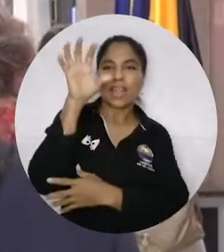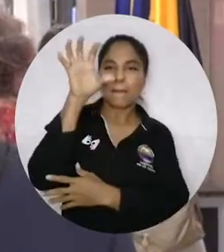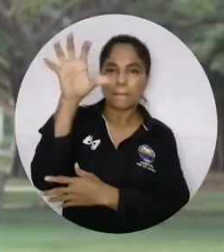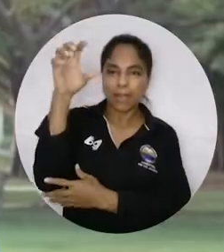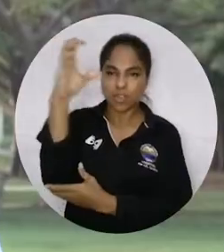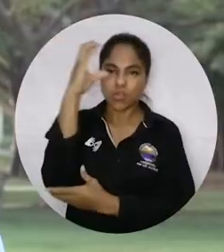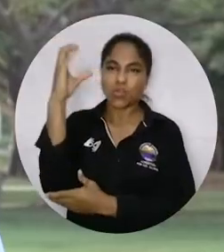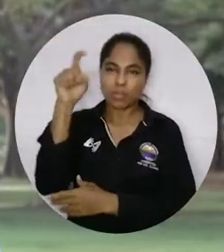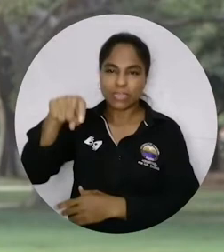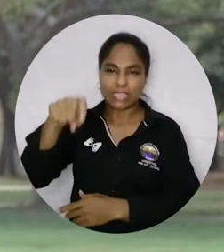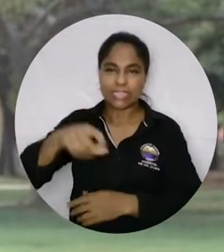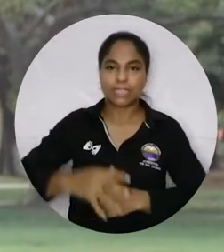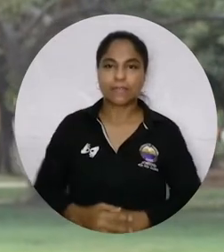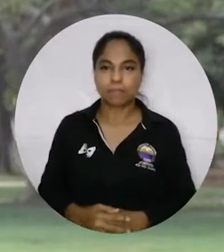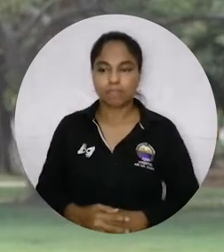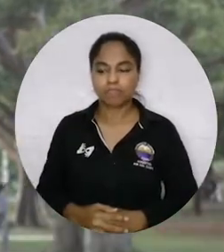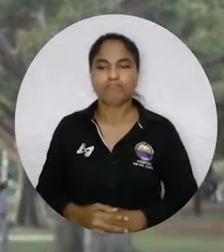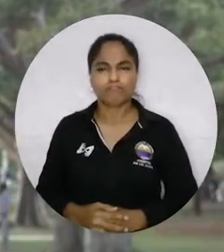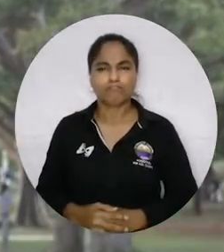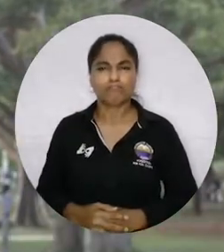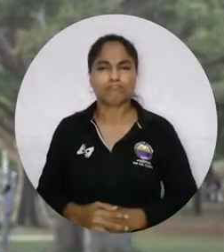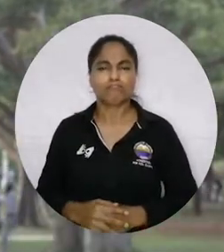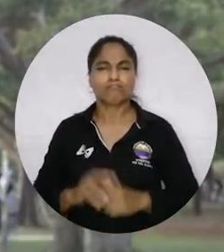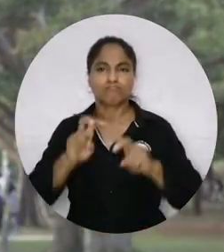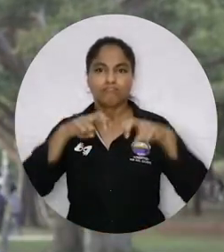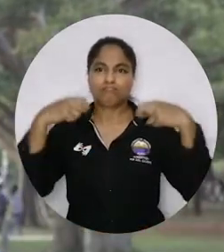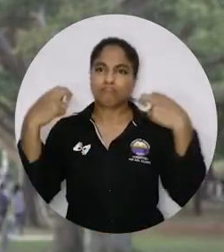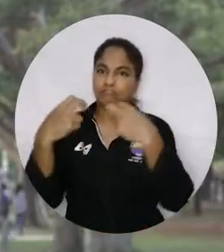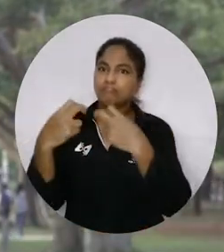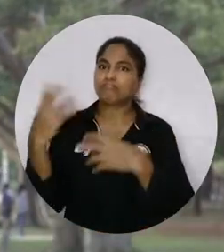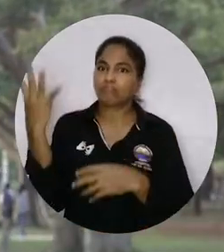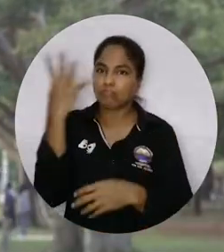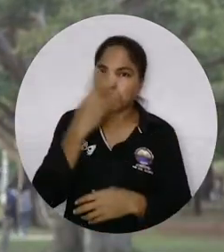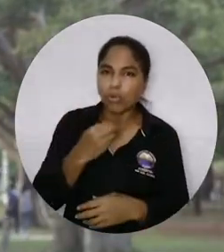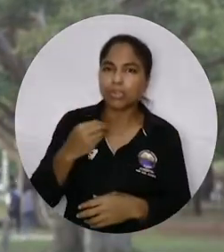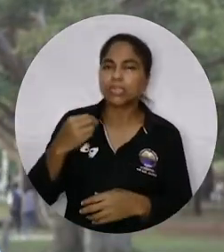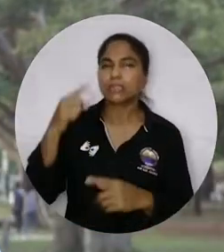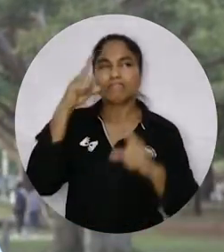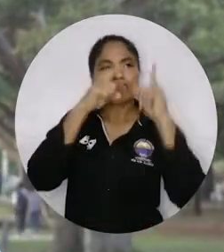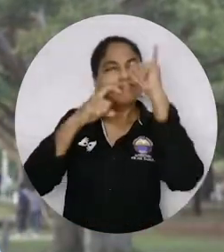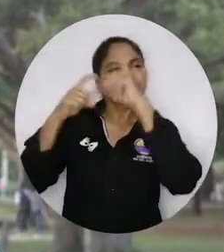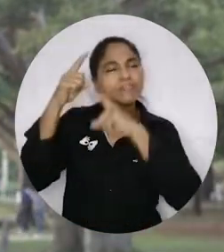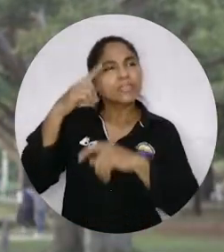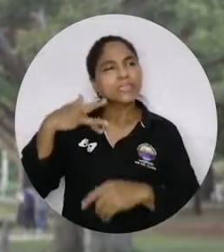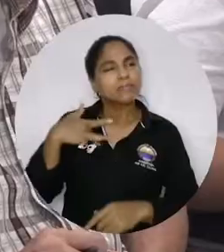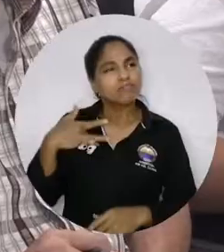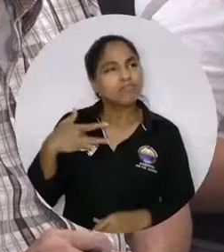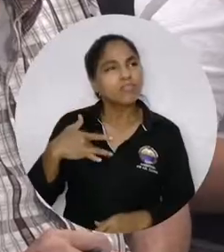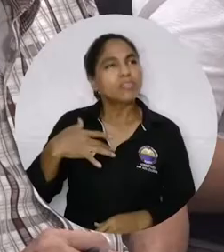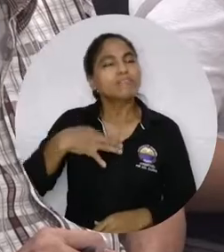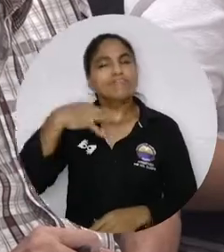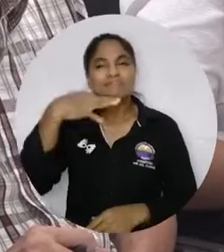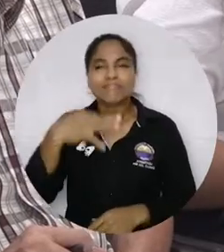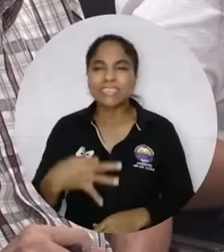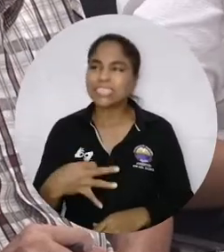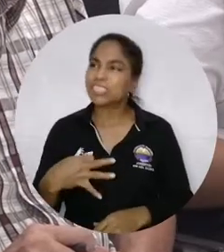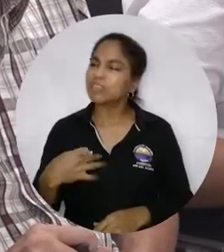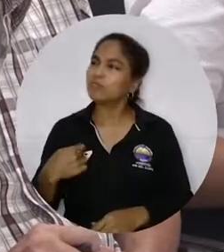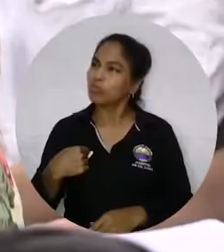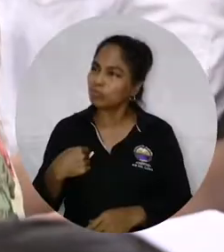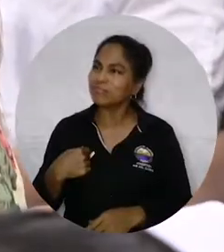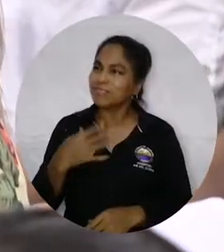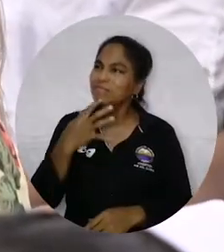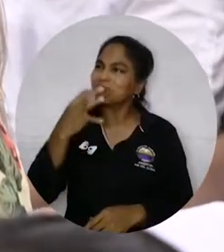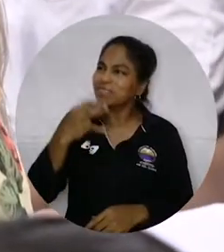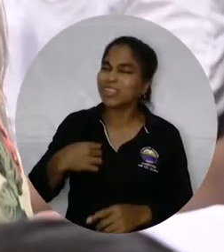país requiere. La verdad es que es un espacio muy bonito, dando una reflexión, una reflexión desde lo moral, lo ético, sobre cómo hemos